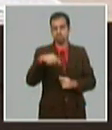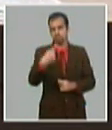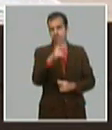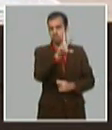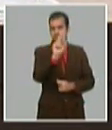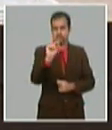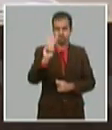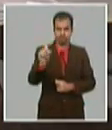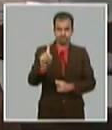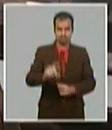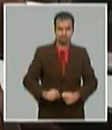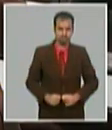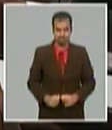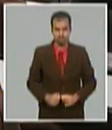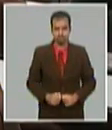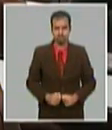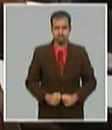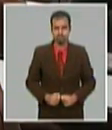2021.